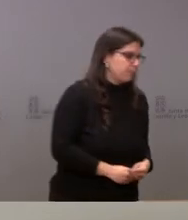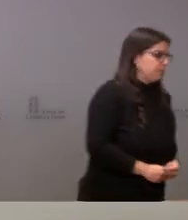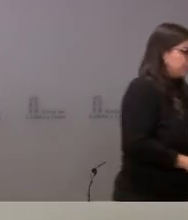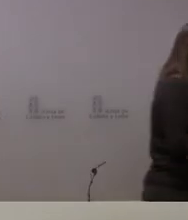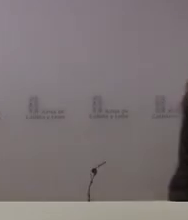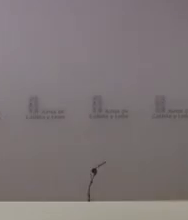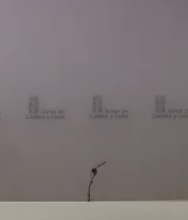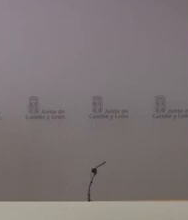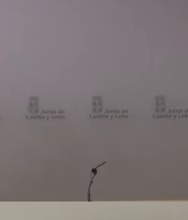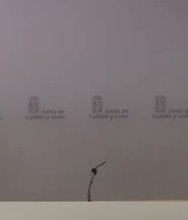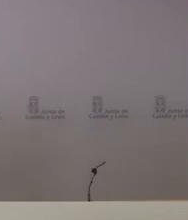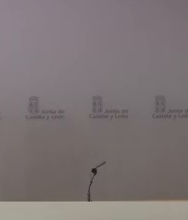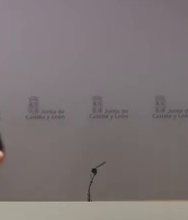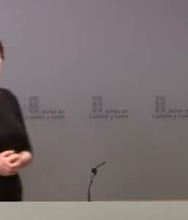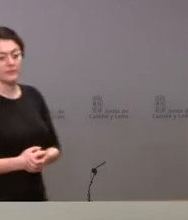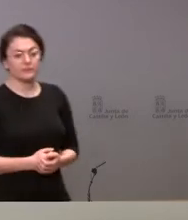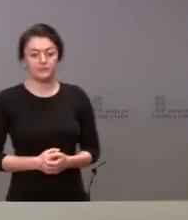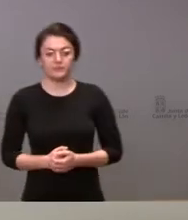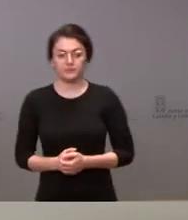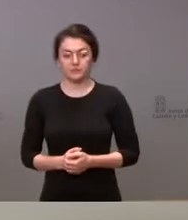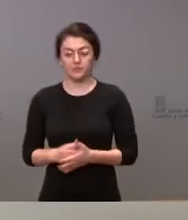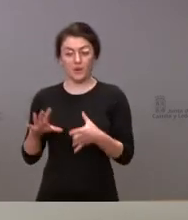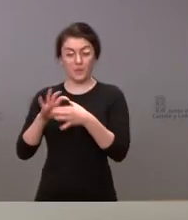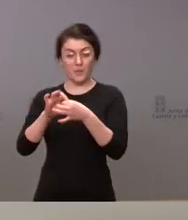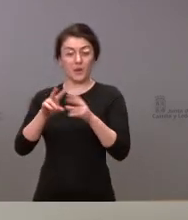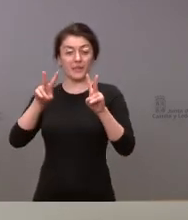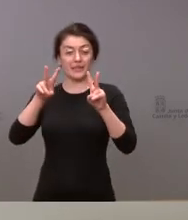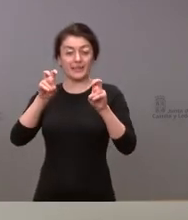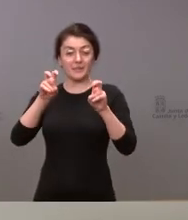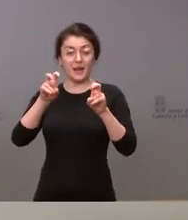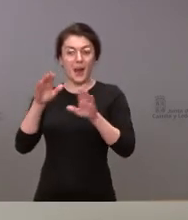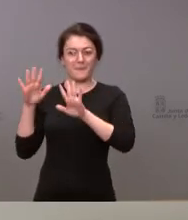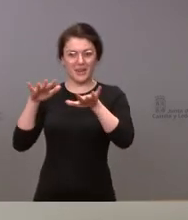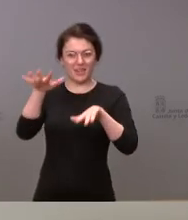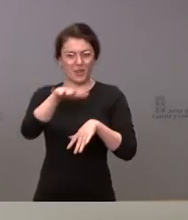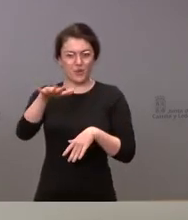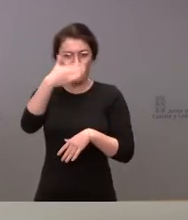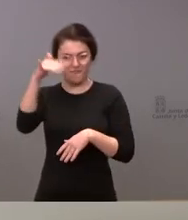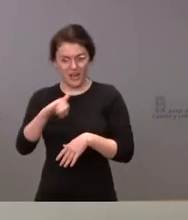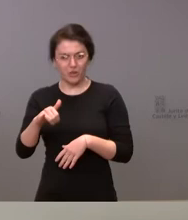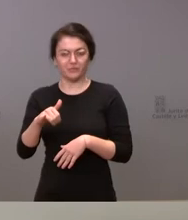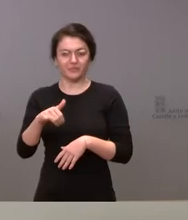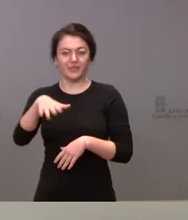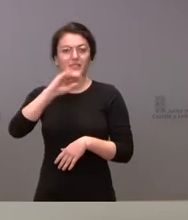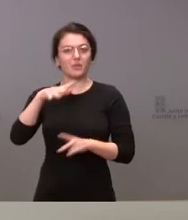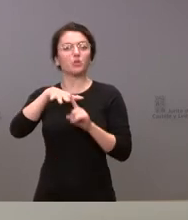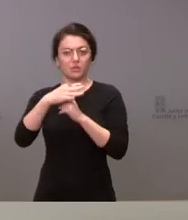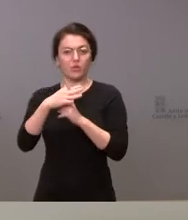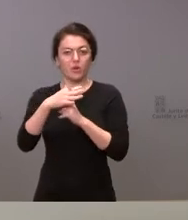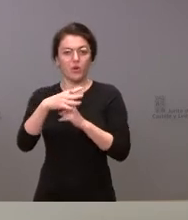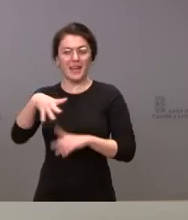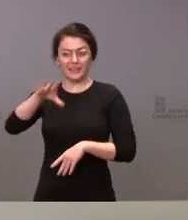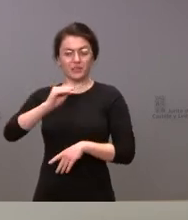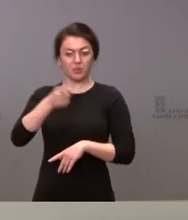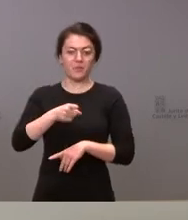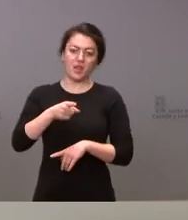con la marcha que usted me comenta en el Bierzo, comprendemos perfectamente la situación, entendemos también